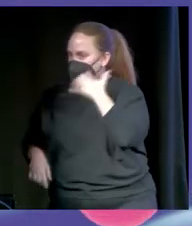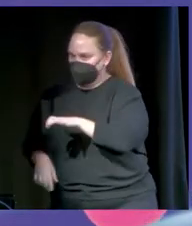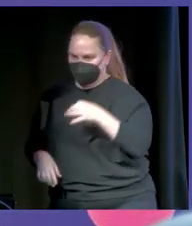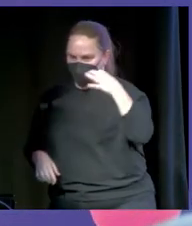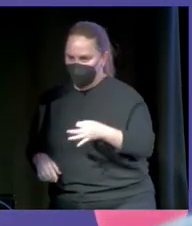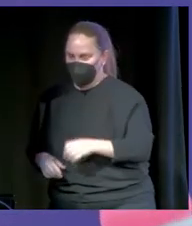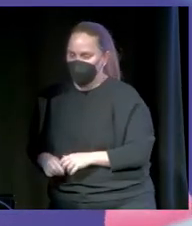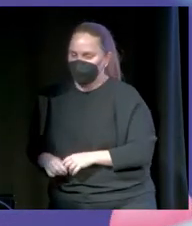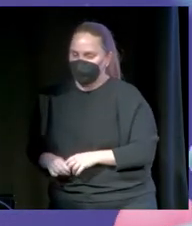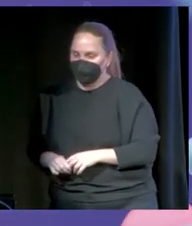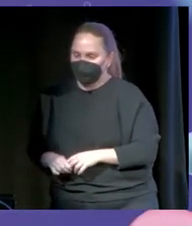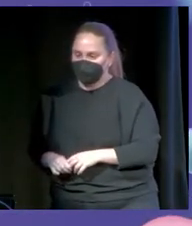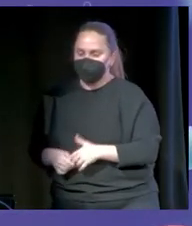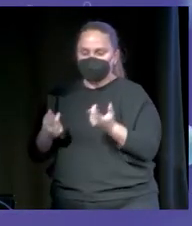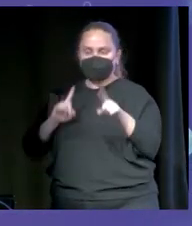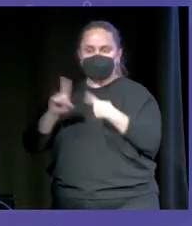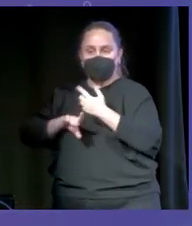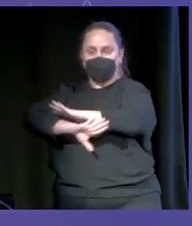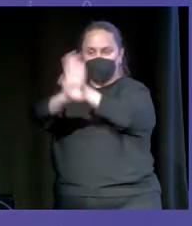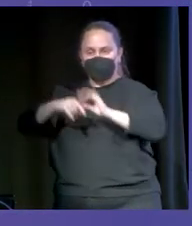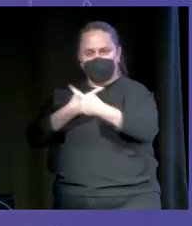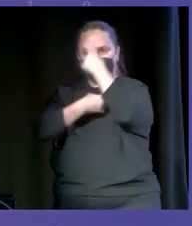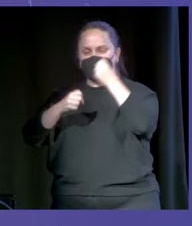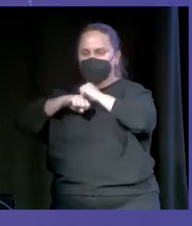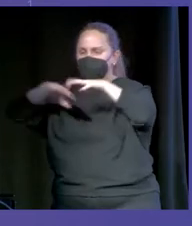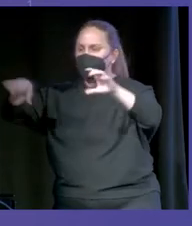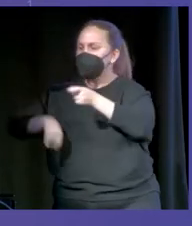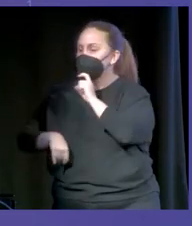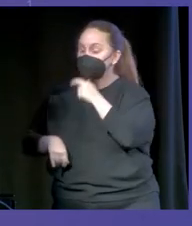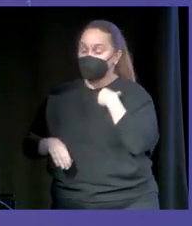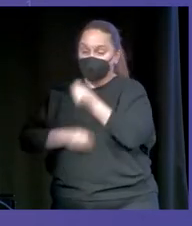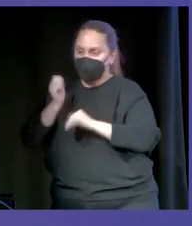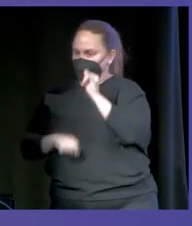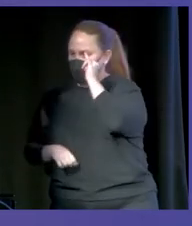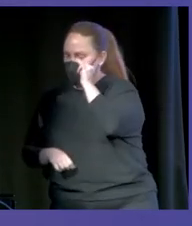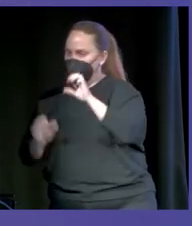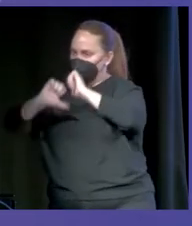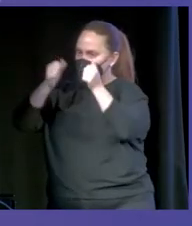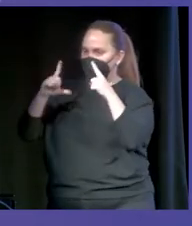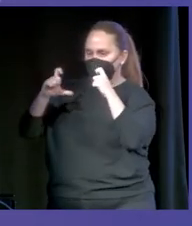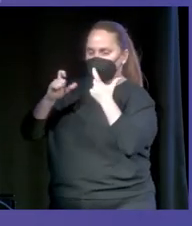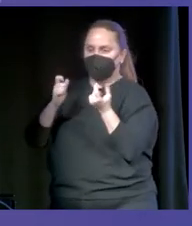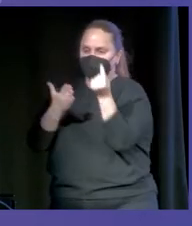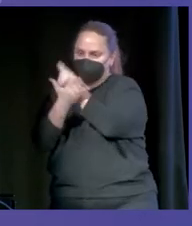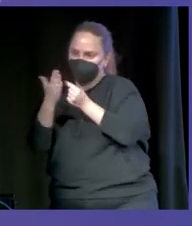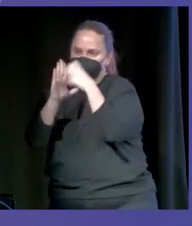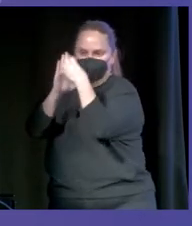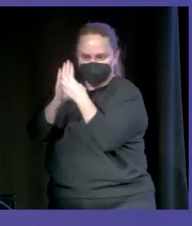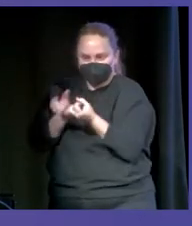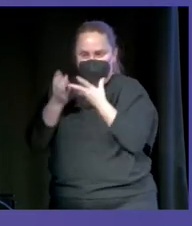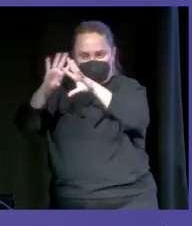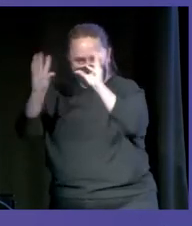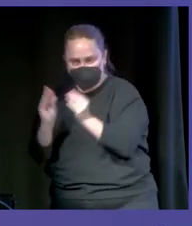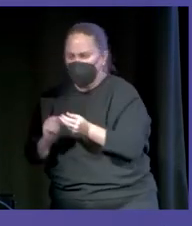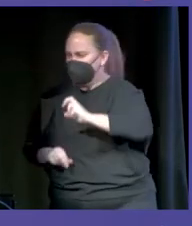Y luego, por último, ¿cómo divulgar? Pues yo utilizo Instagram. Hay distintas cosas. Fotos, infografías, vídeos. Hay distintas formas de hacerlo. Pero lo más